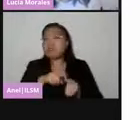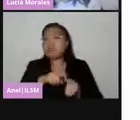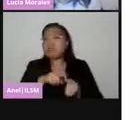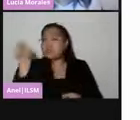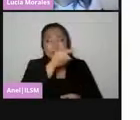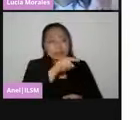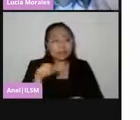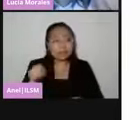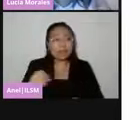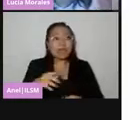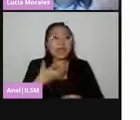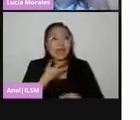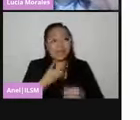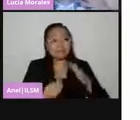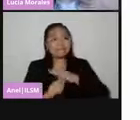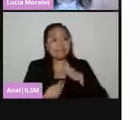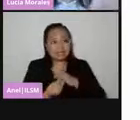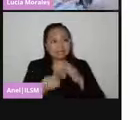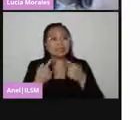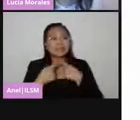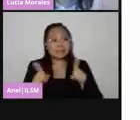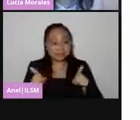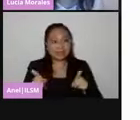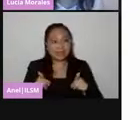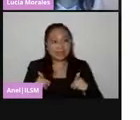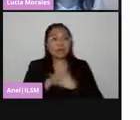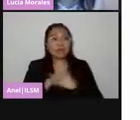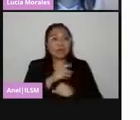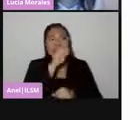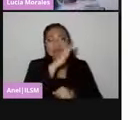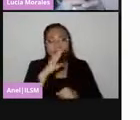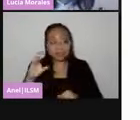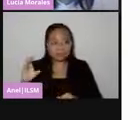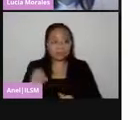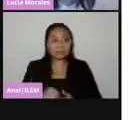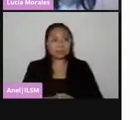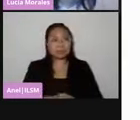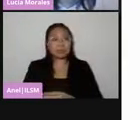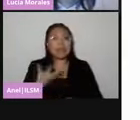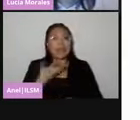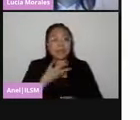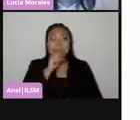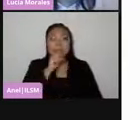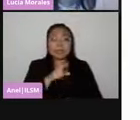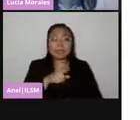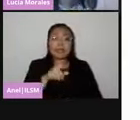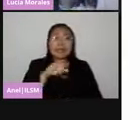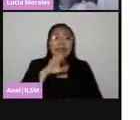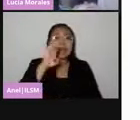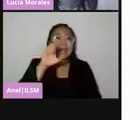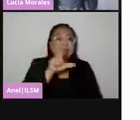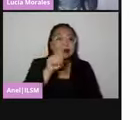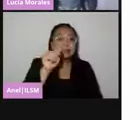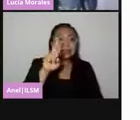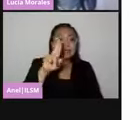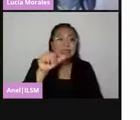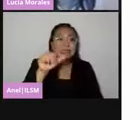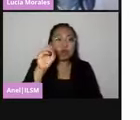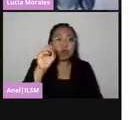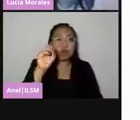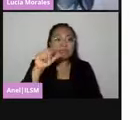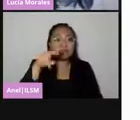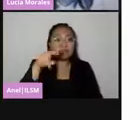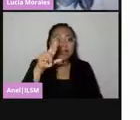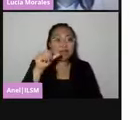mesas de casillas instaladas. También tenemos casillas extraordinarias. Estas casillas se instalan cuando las condiciones geográficas de una